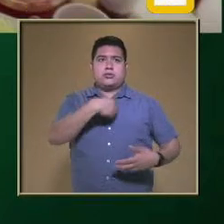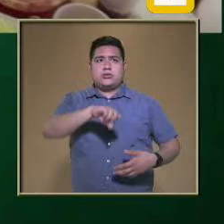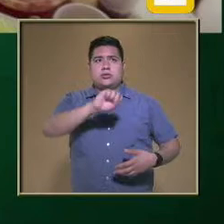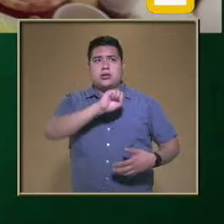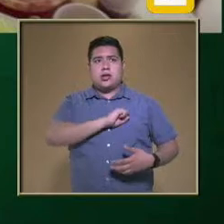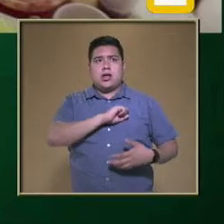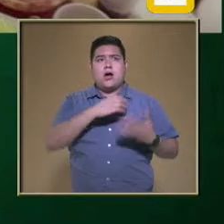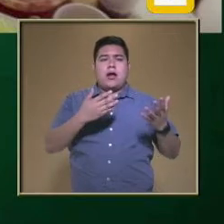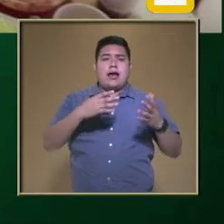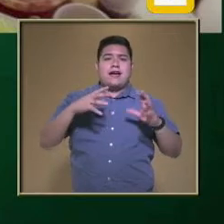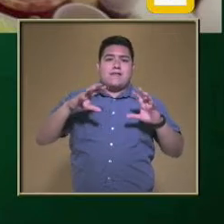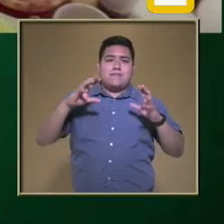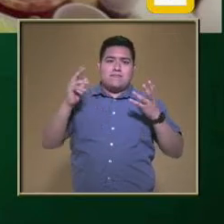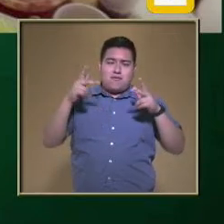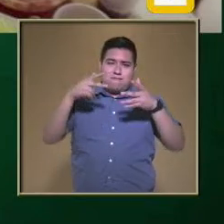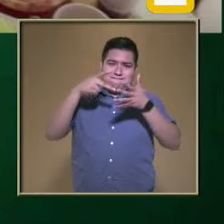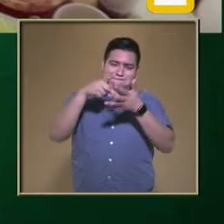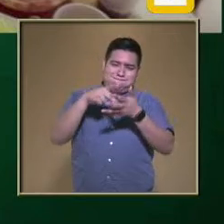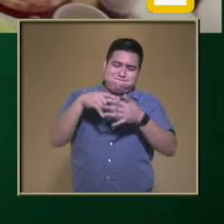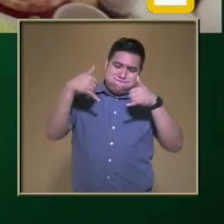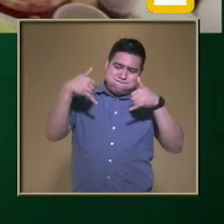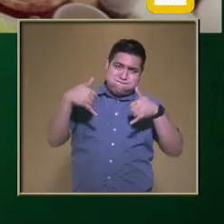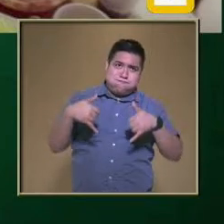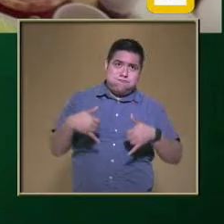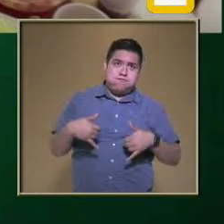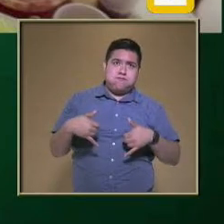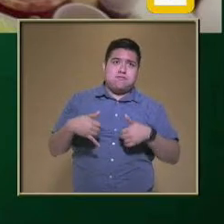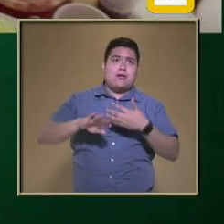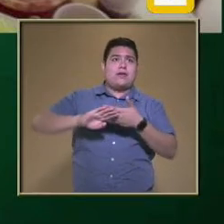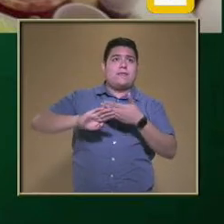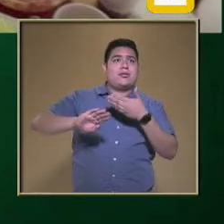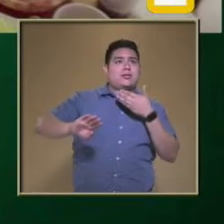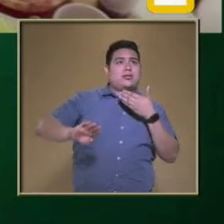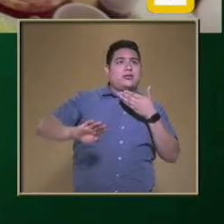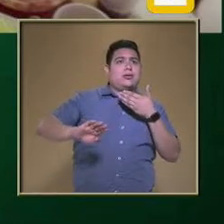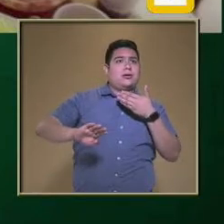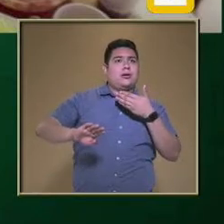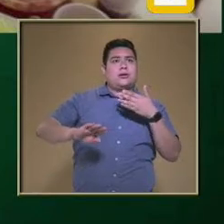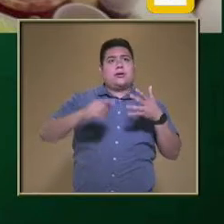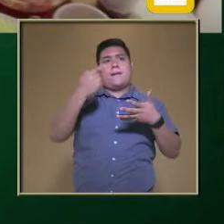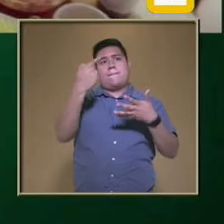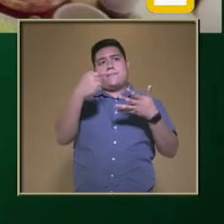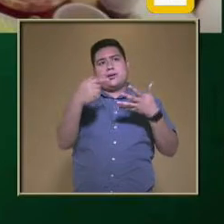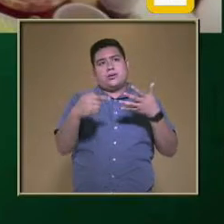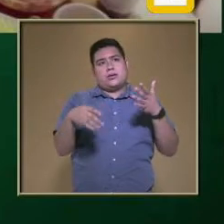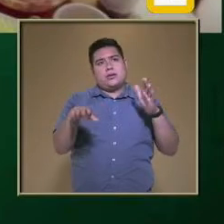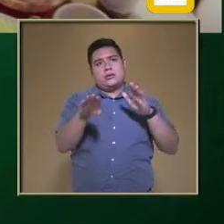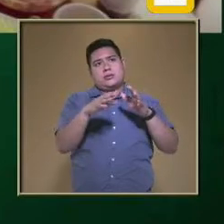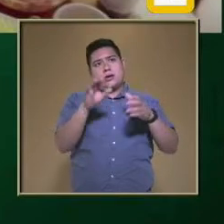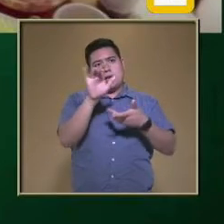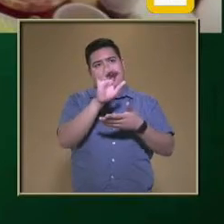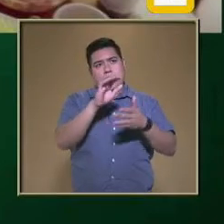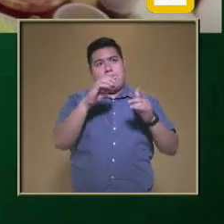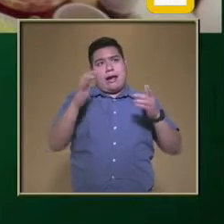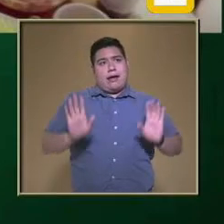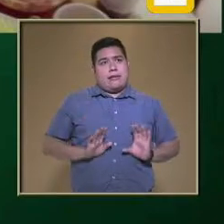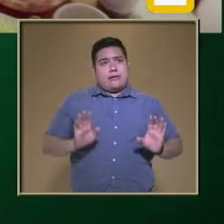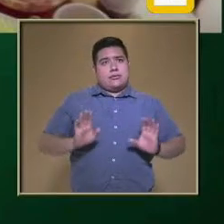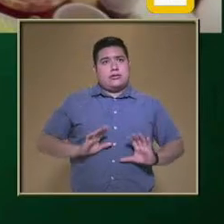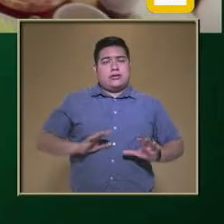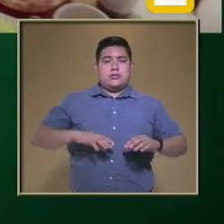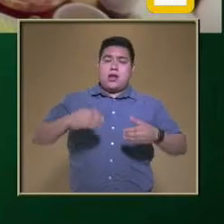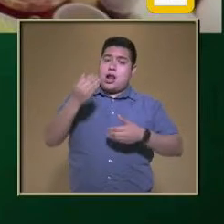El sobrepeso Y la obesidad Con base en las características De una dieta correcta Y las necesidades energéticas De la adolescencia